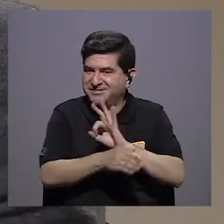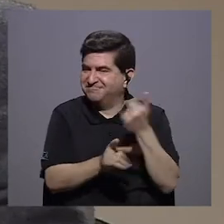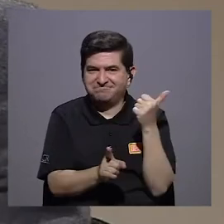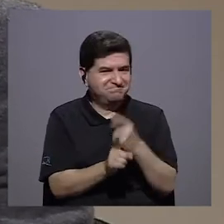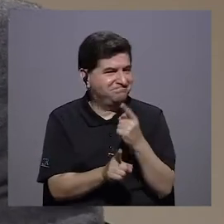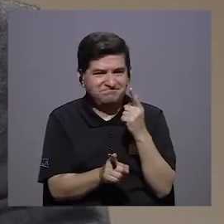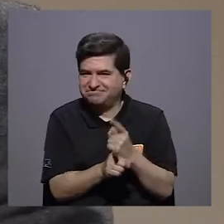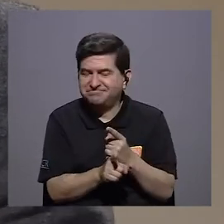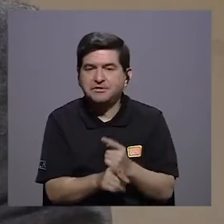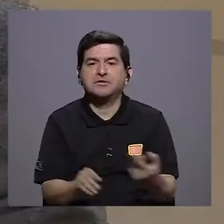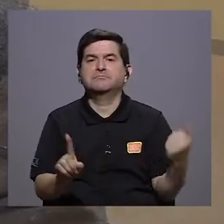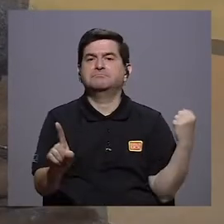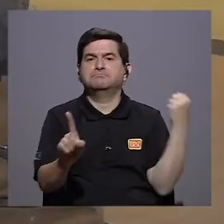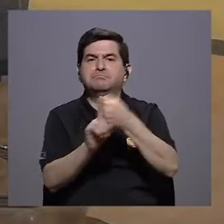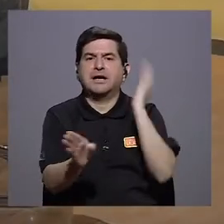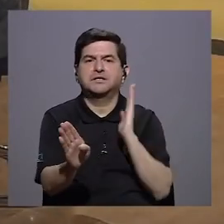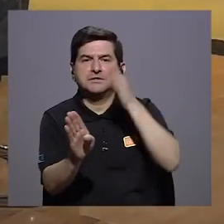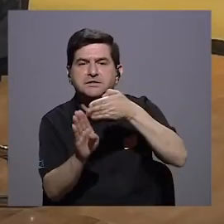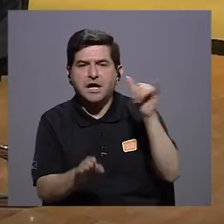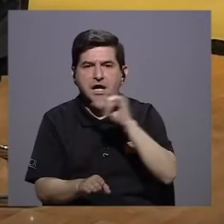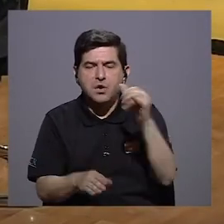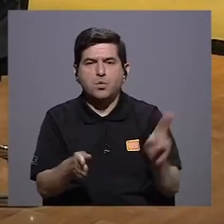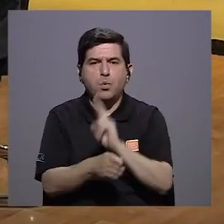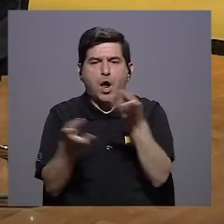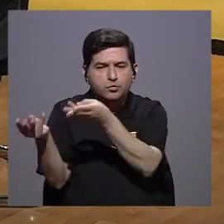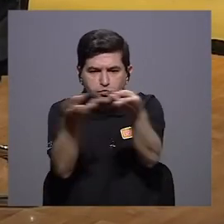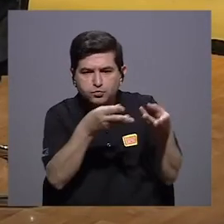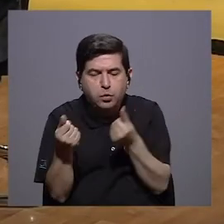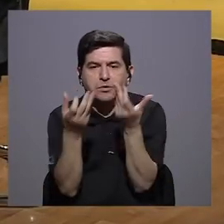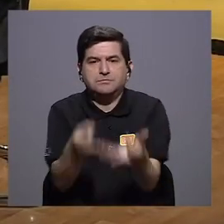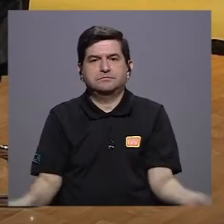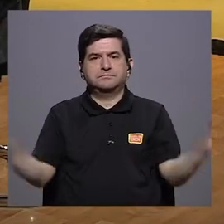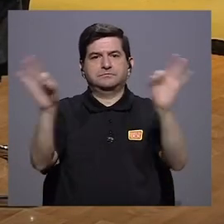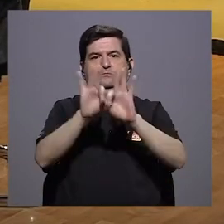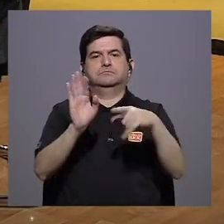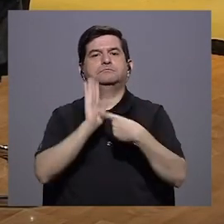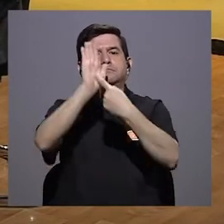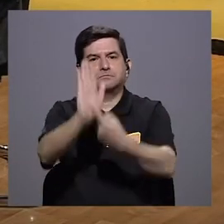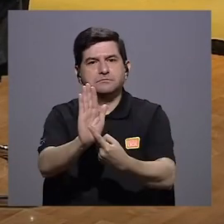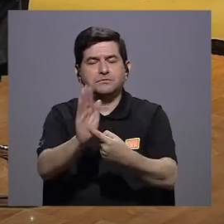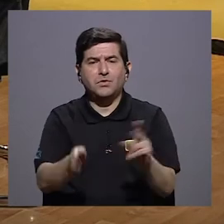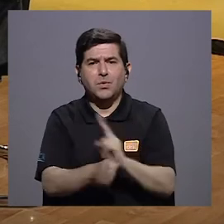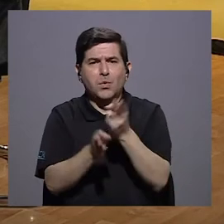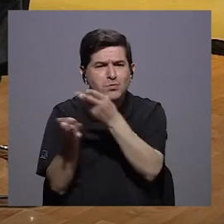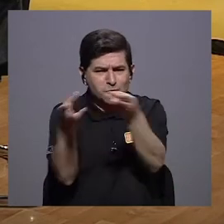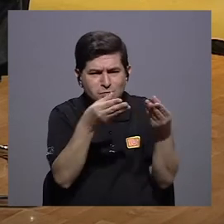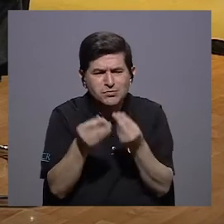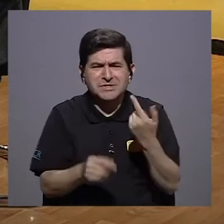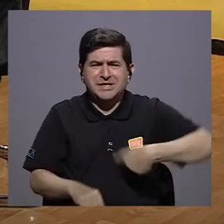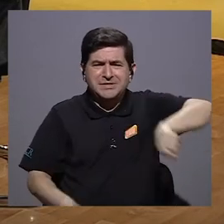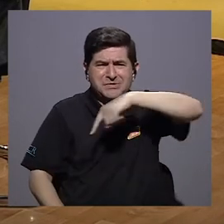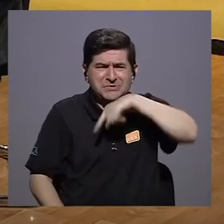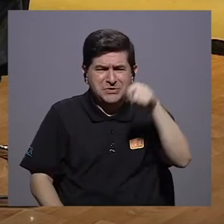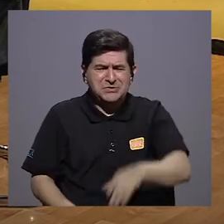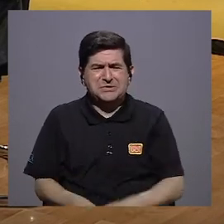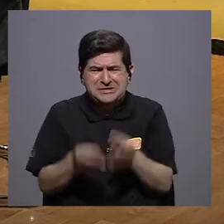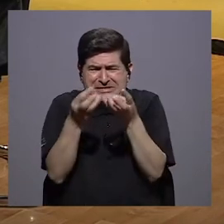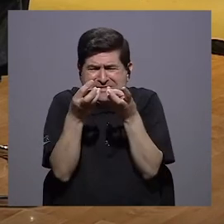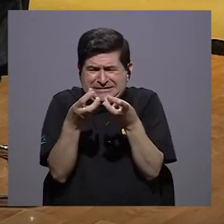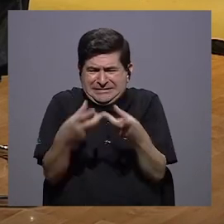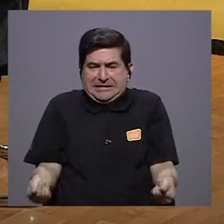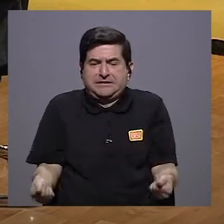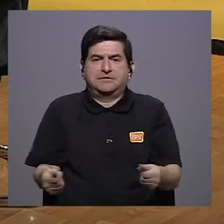adecuadamente y eso va a impactar directamente. También el uso del suelo es algo muy importante que destacar. Estamos usando el suelo y lo estamos desgastando. Doctor,